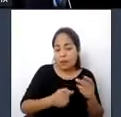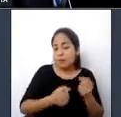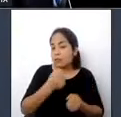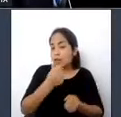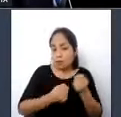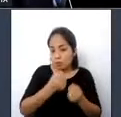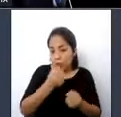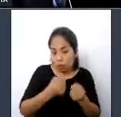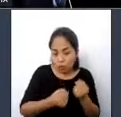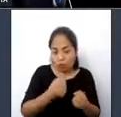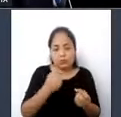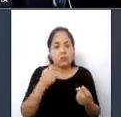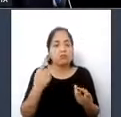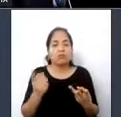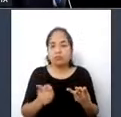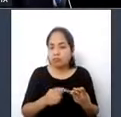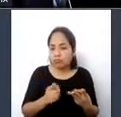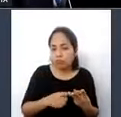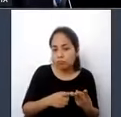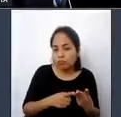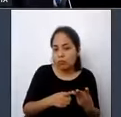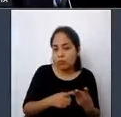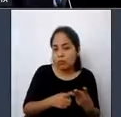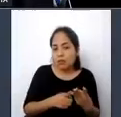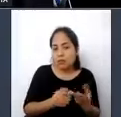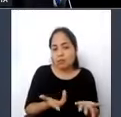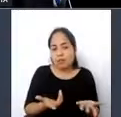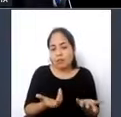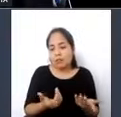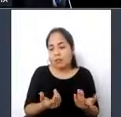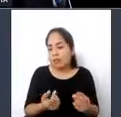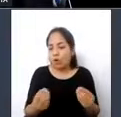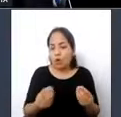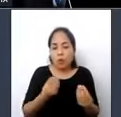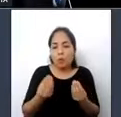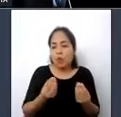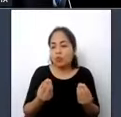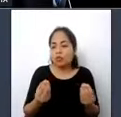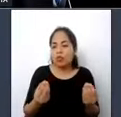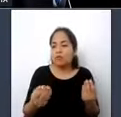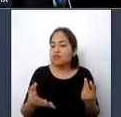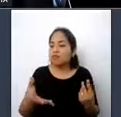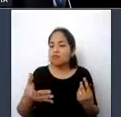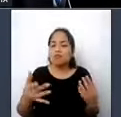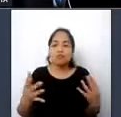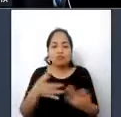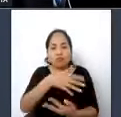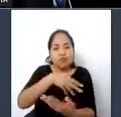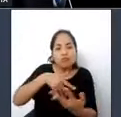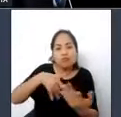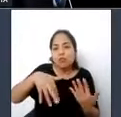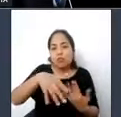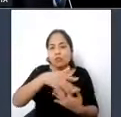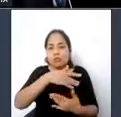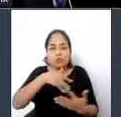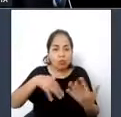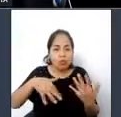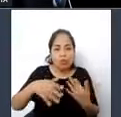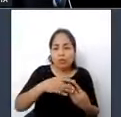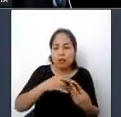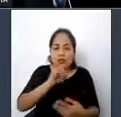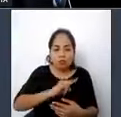de movilidad, los vinculados a la interacción con el entorno, a la utilización de las nuevas tecnologías, a la